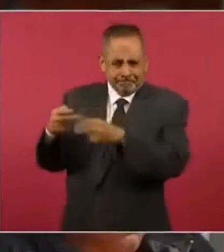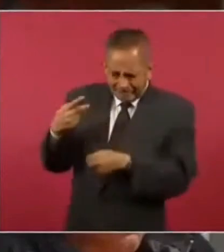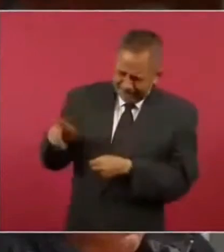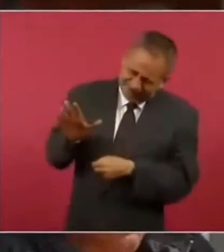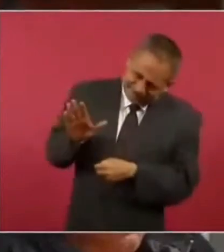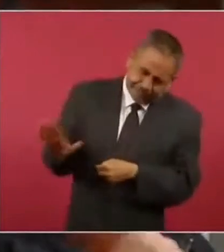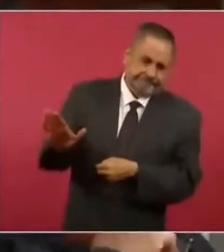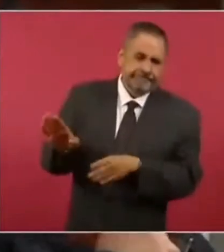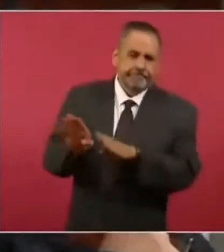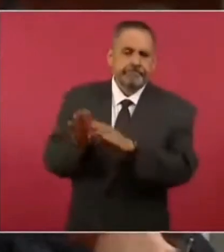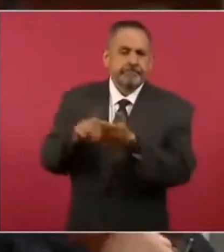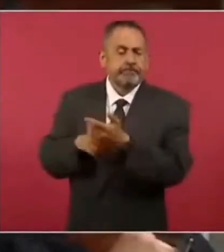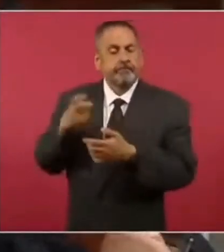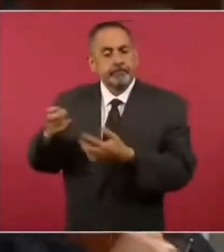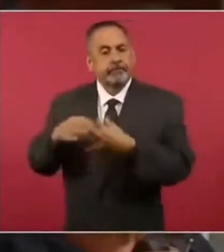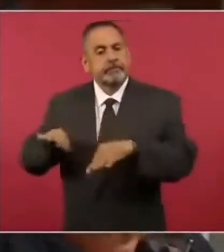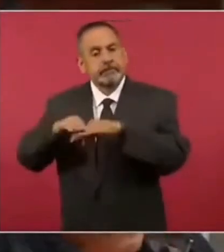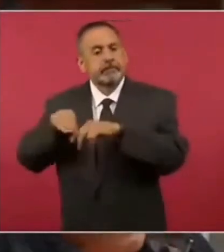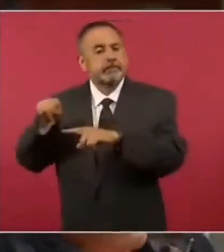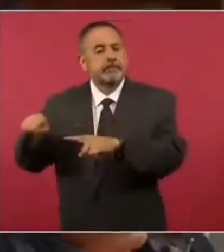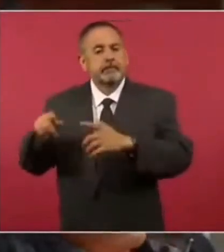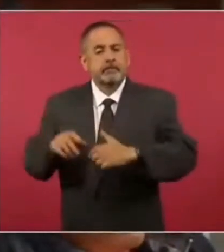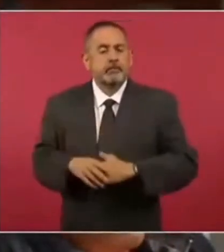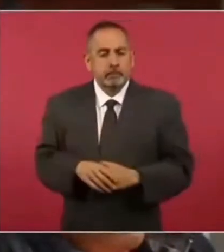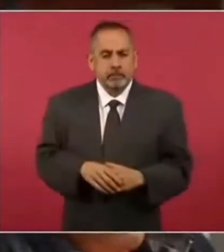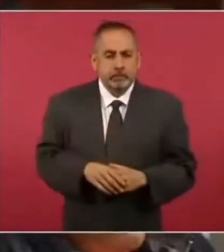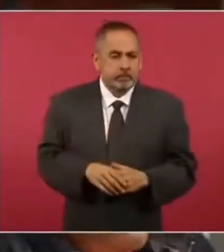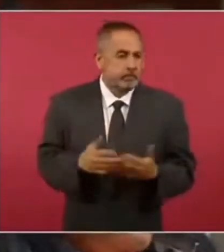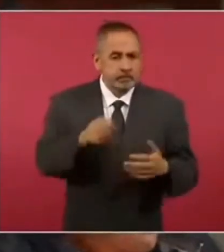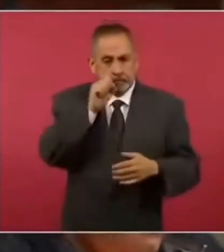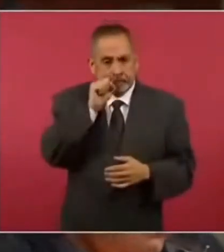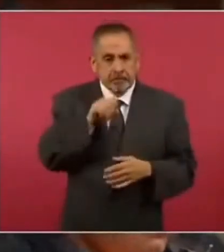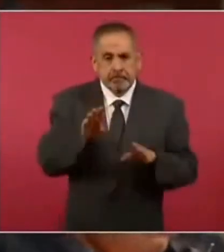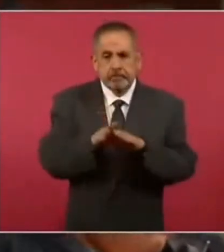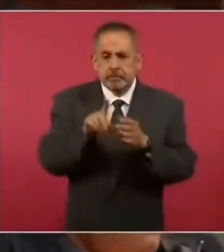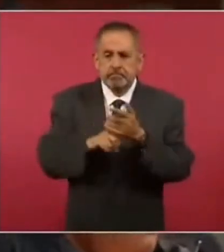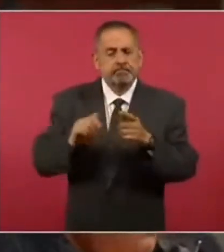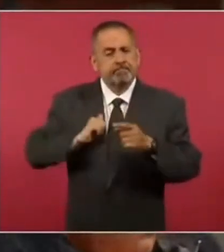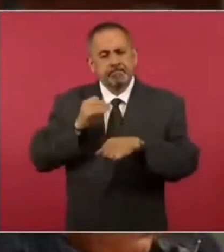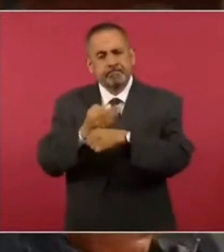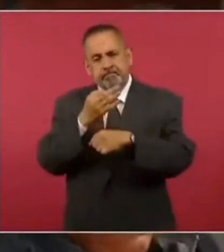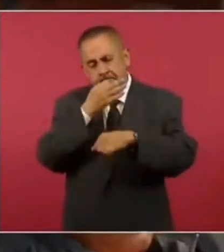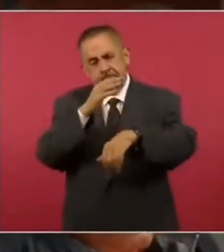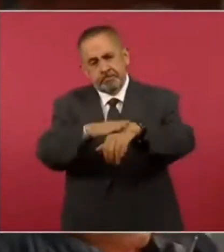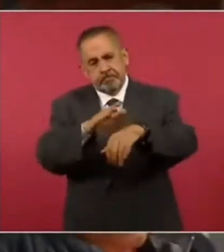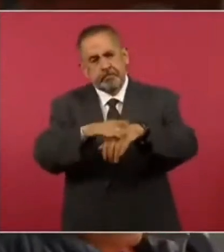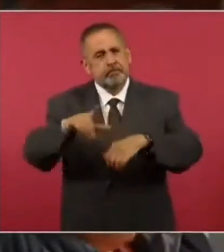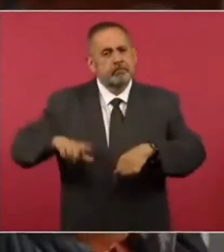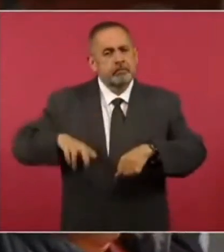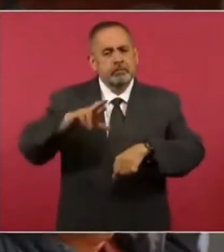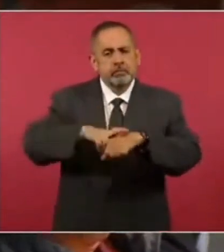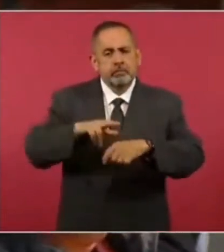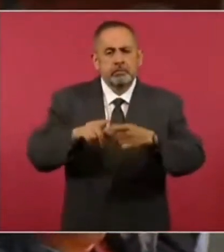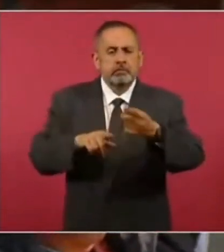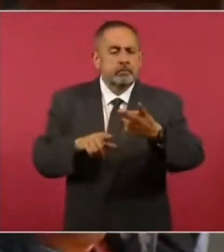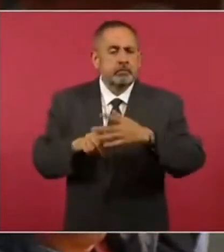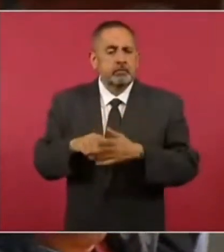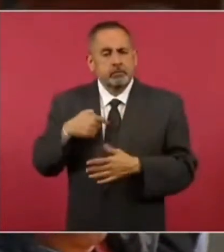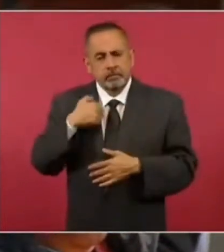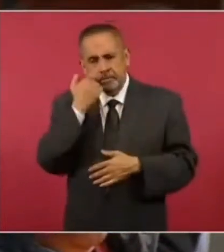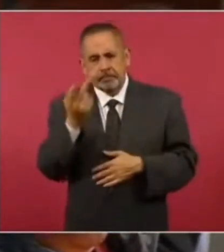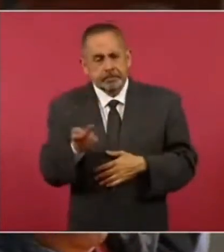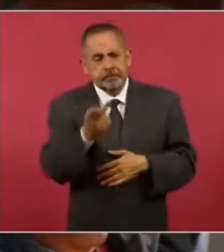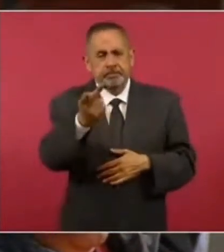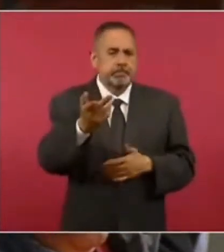que nos han hecho llegar. Y bueno, a propósito y aprovechando que está aquí el gobernador, le quería